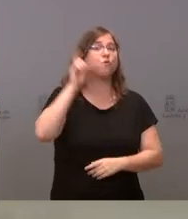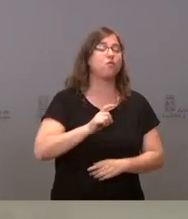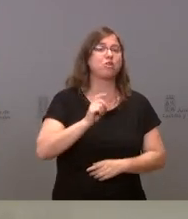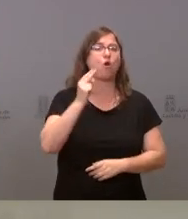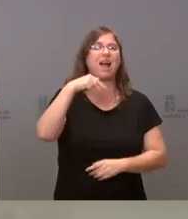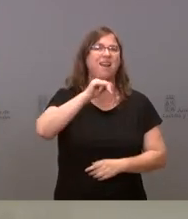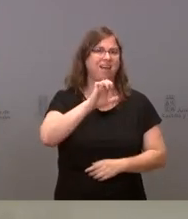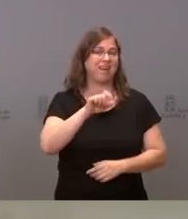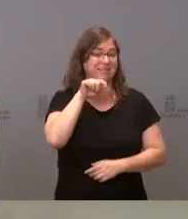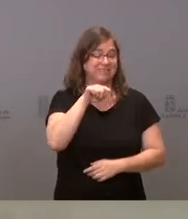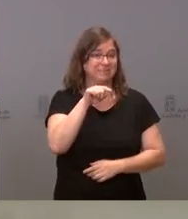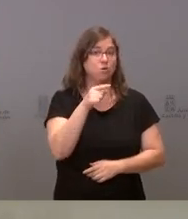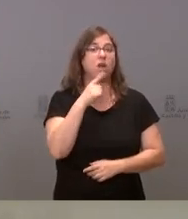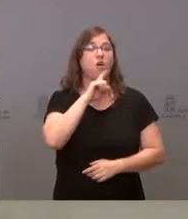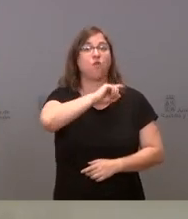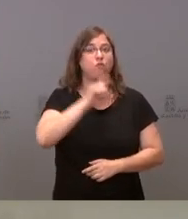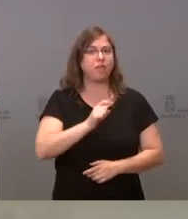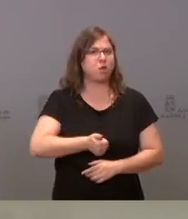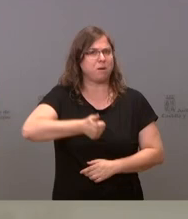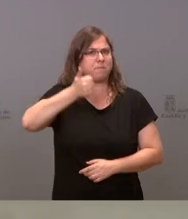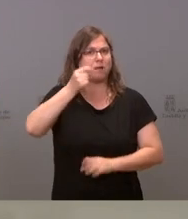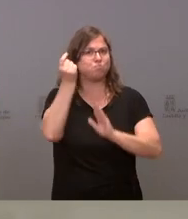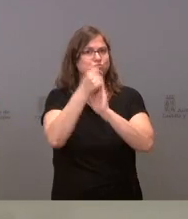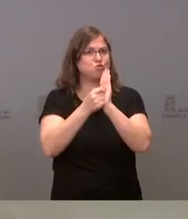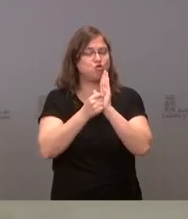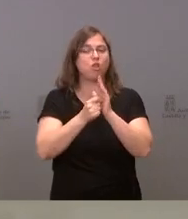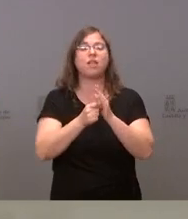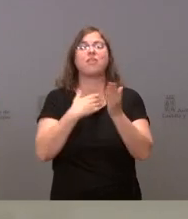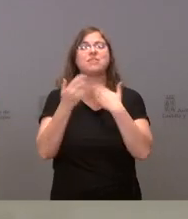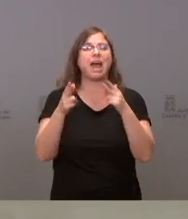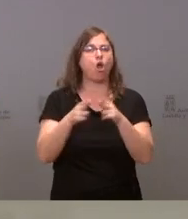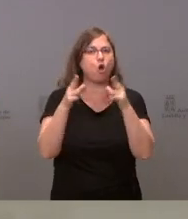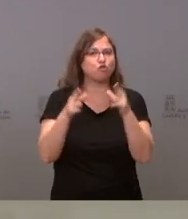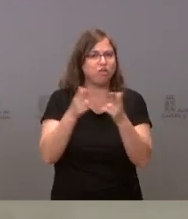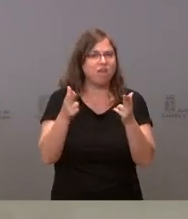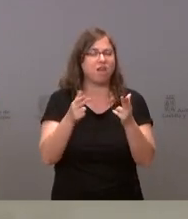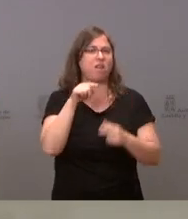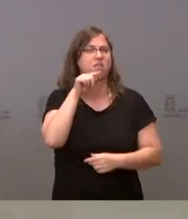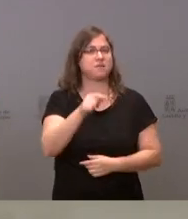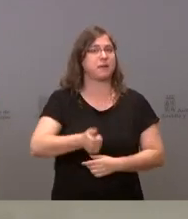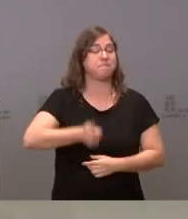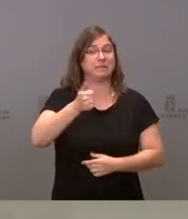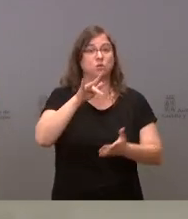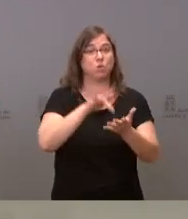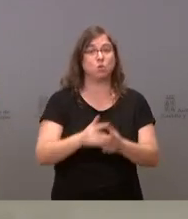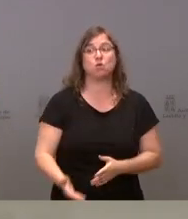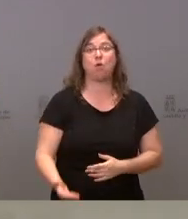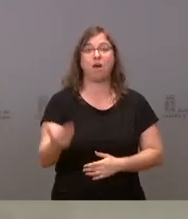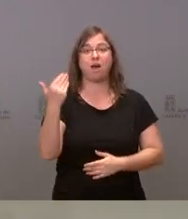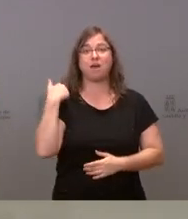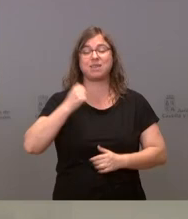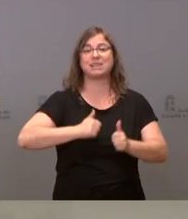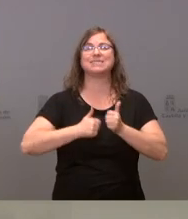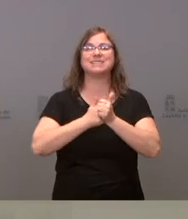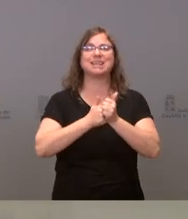que precisamente es una de las entidades que más está valorada por el diálogo social y que precisamente ayer el secretario regional de